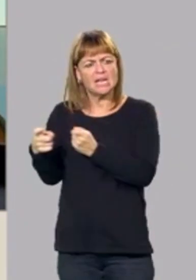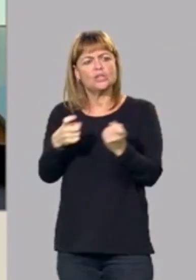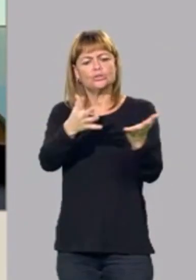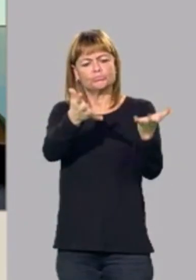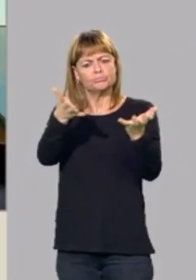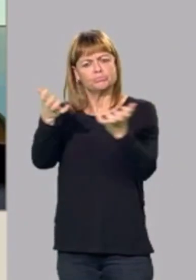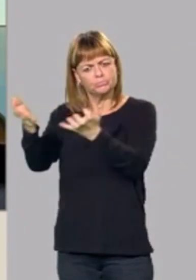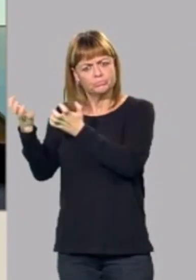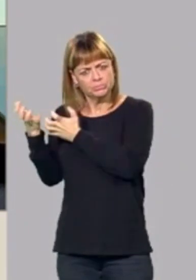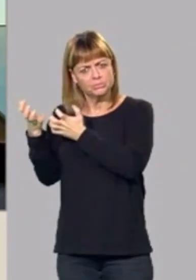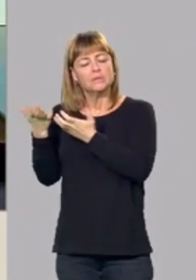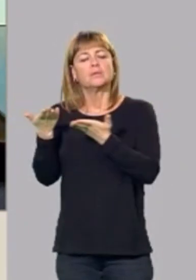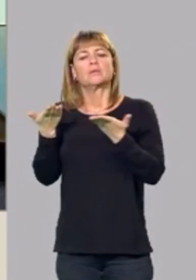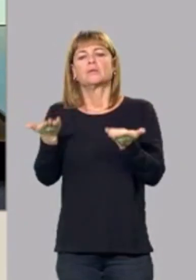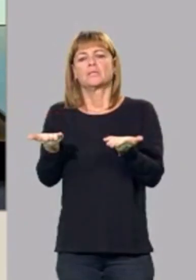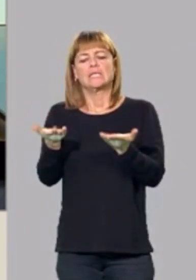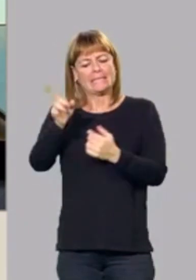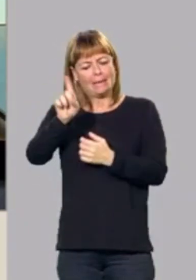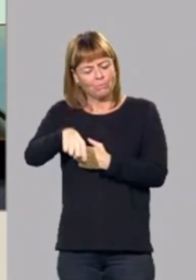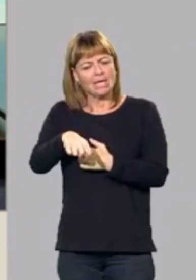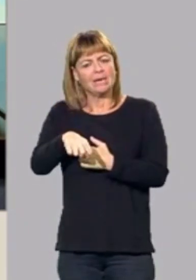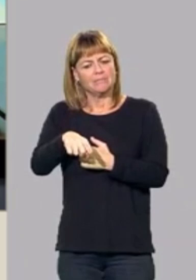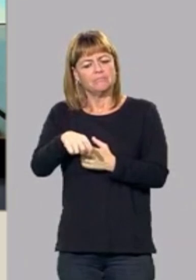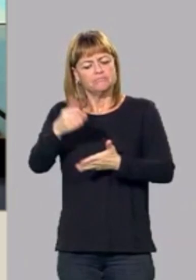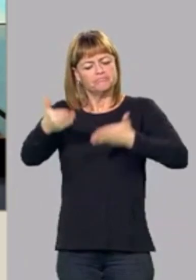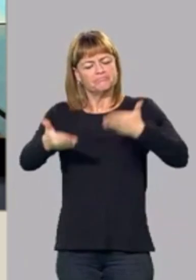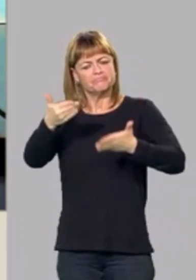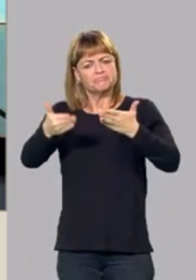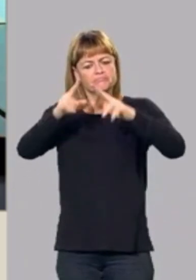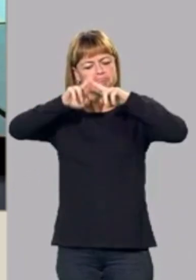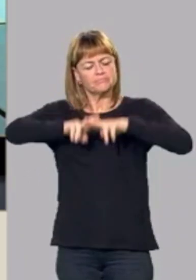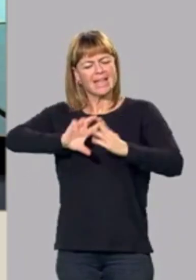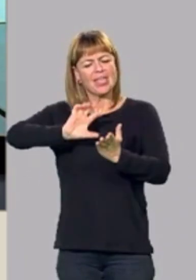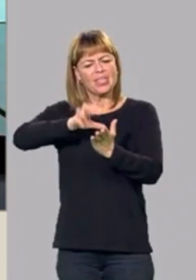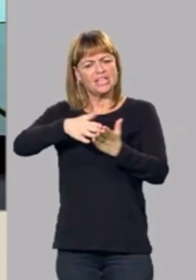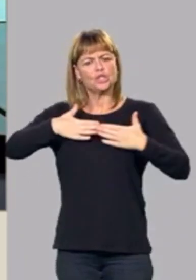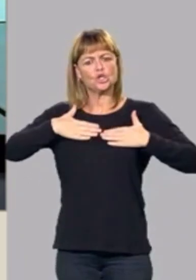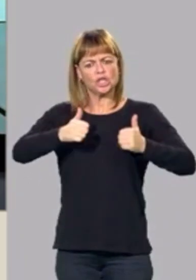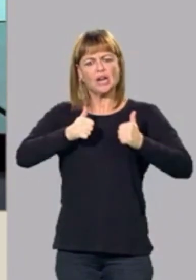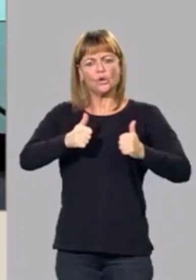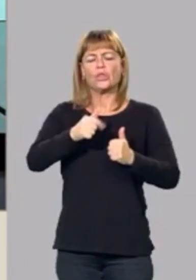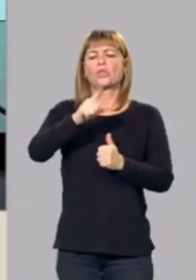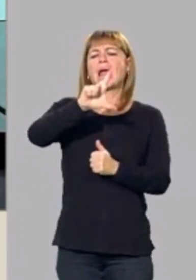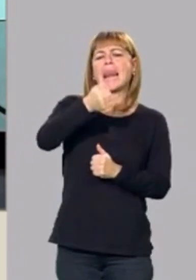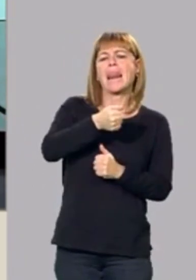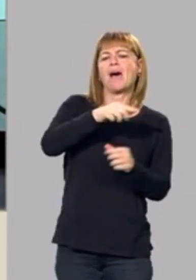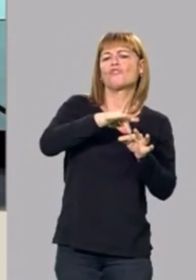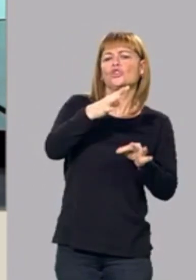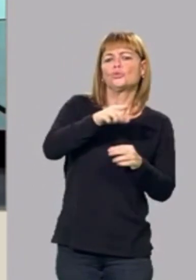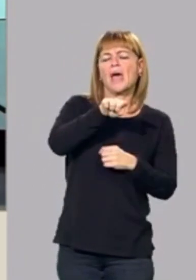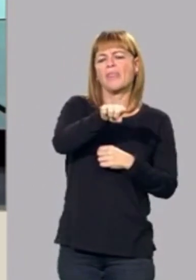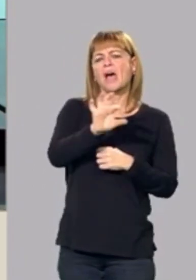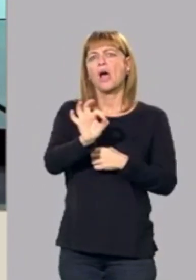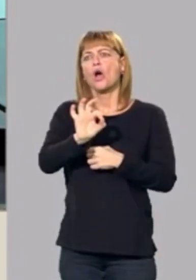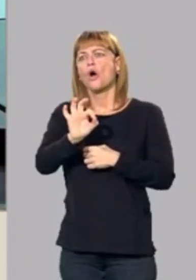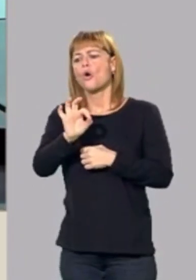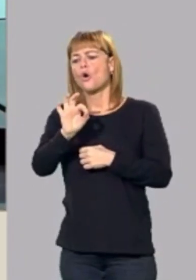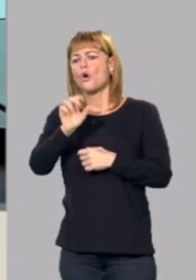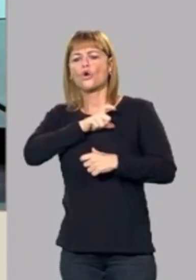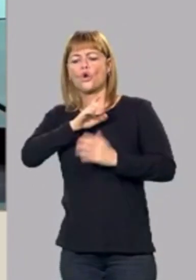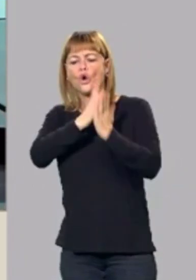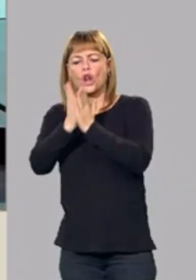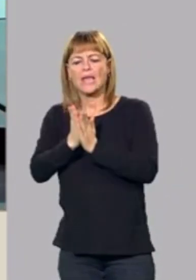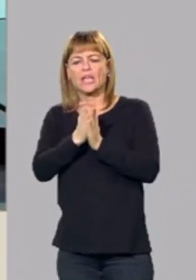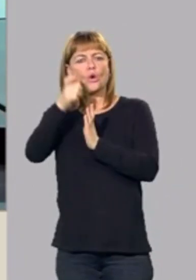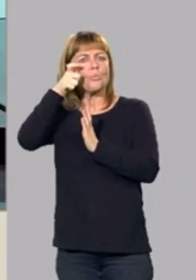en cuenta que hay que abrir un centro de salud en La Fortunada, que hay tener un colegio en un pueblo